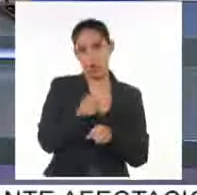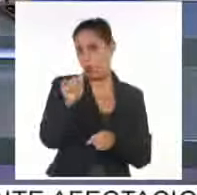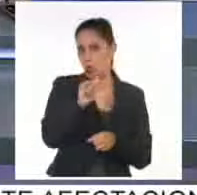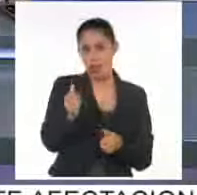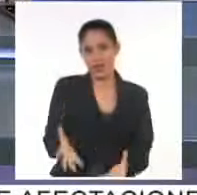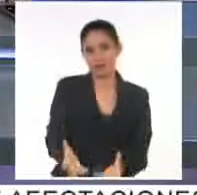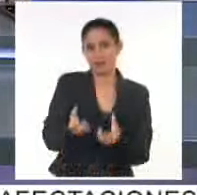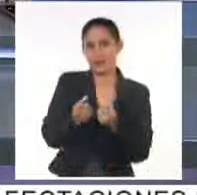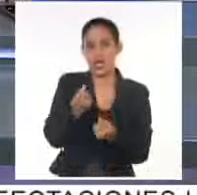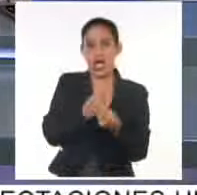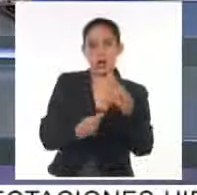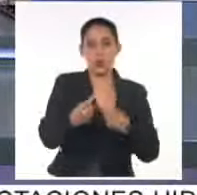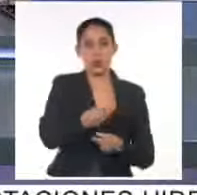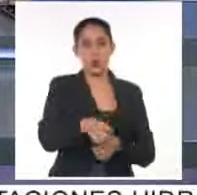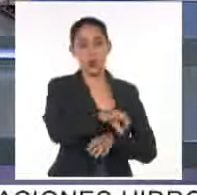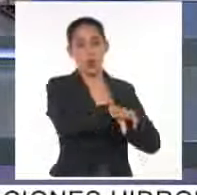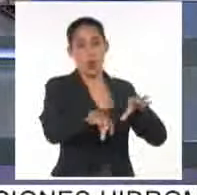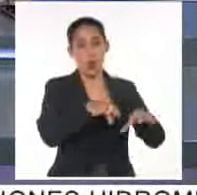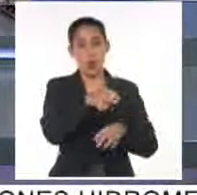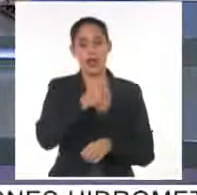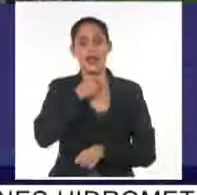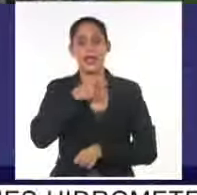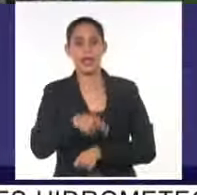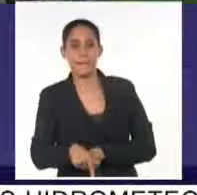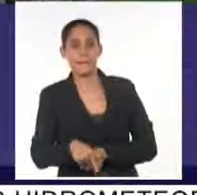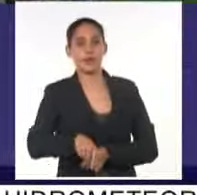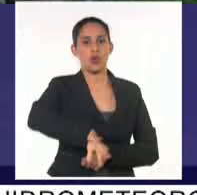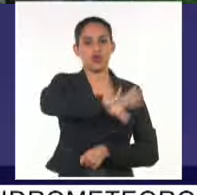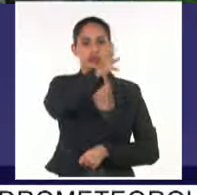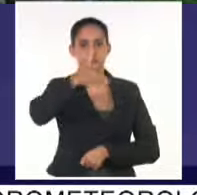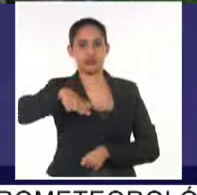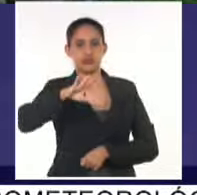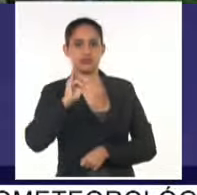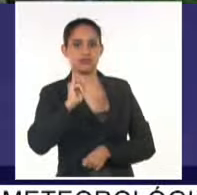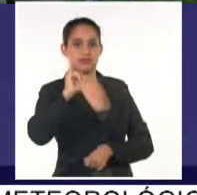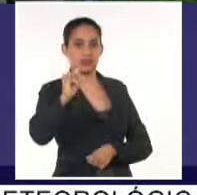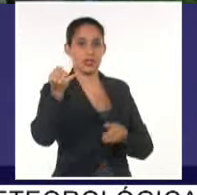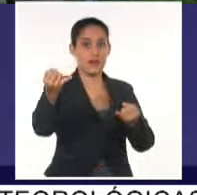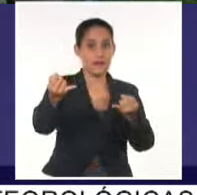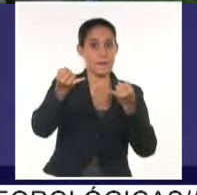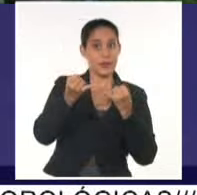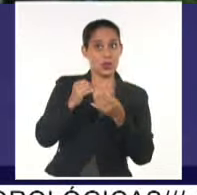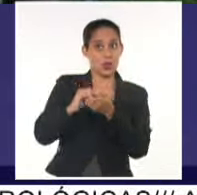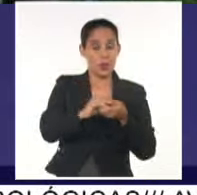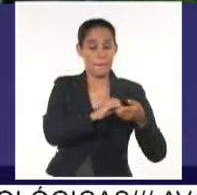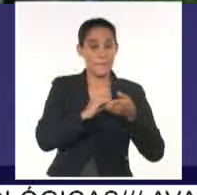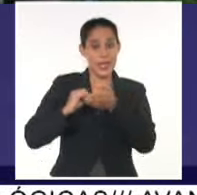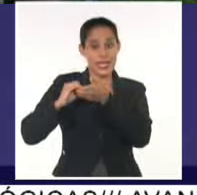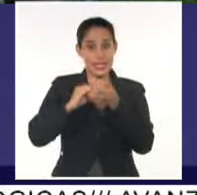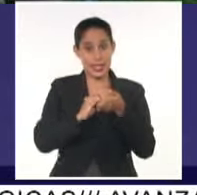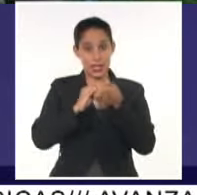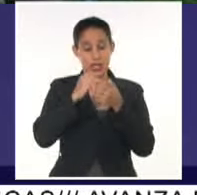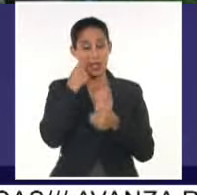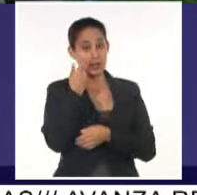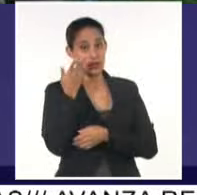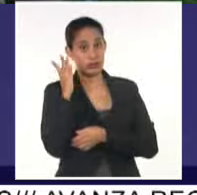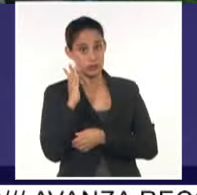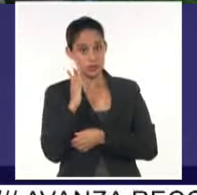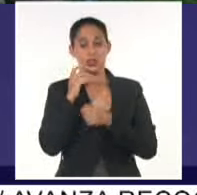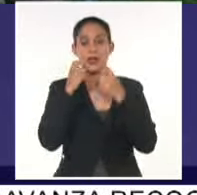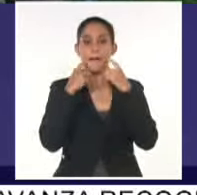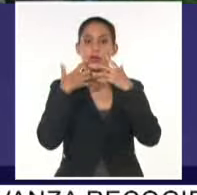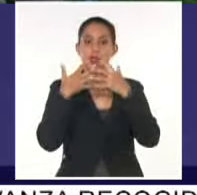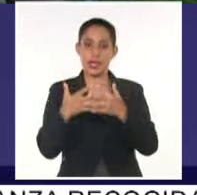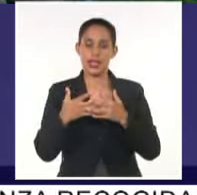en zonas de difícil acceso. En este minuto establecemos contacto con nuestros colegas del Telecentro Sol Visión. Sandra Garrido